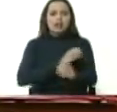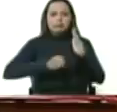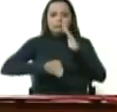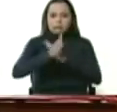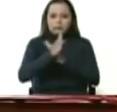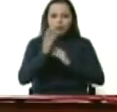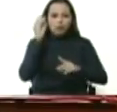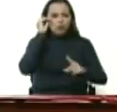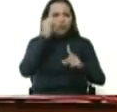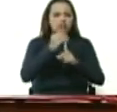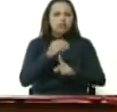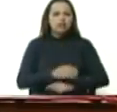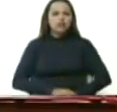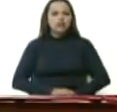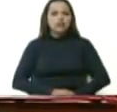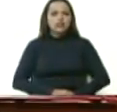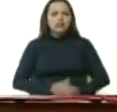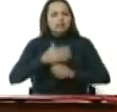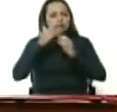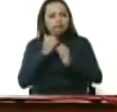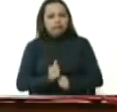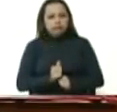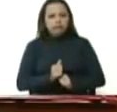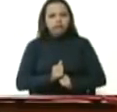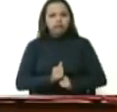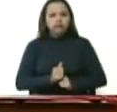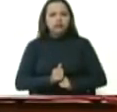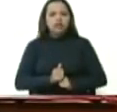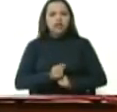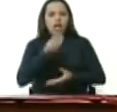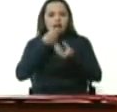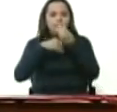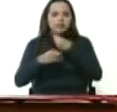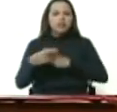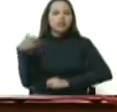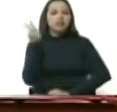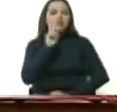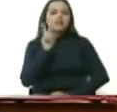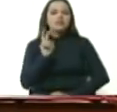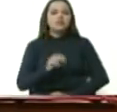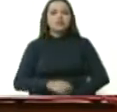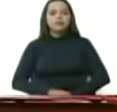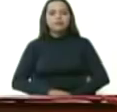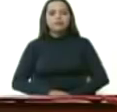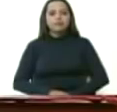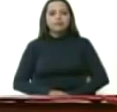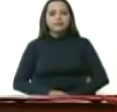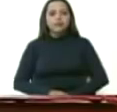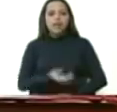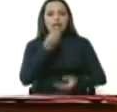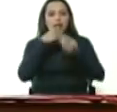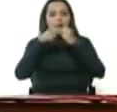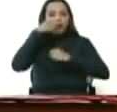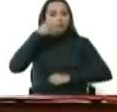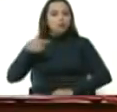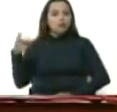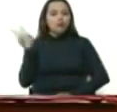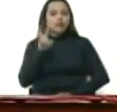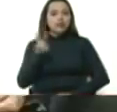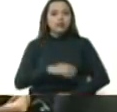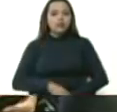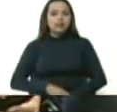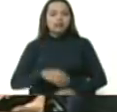objetivo, la seguridad y la soberanía alimentaria de la República Bolivariana de Venezuela, el alimento del pueblo venezolano